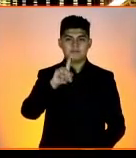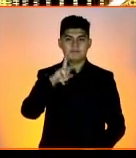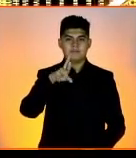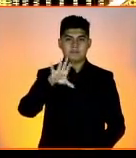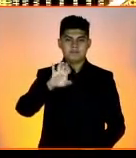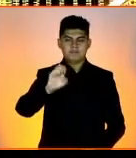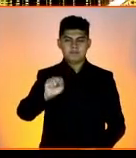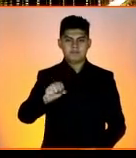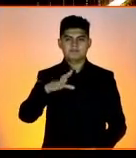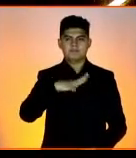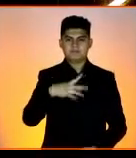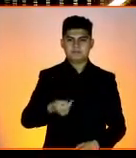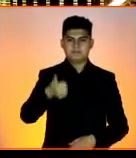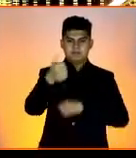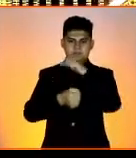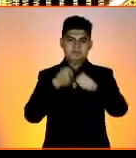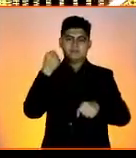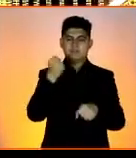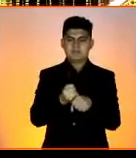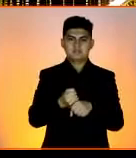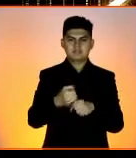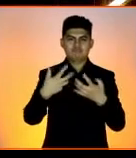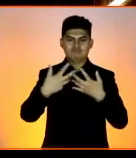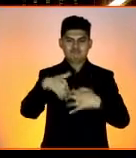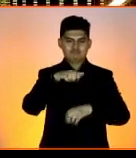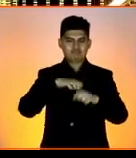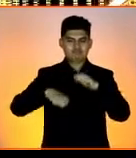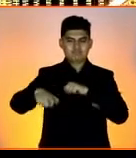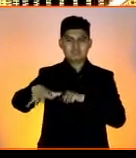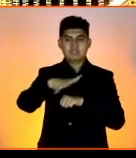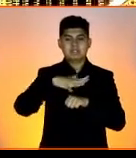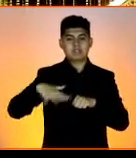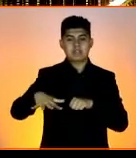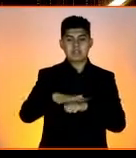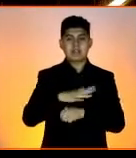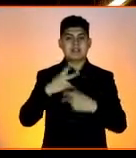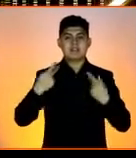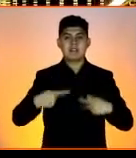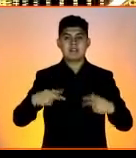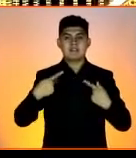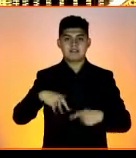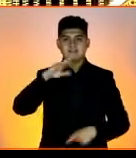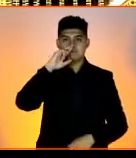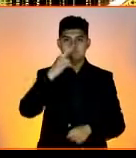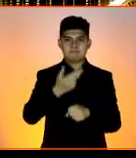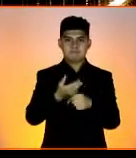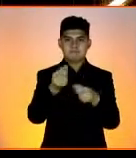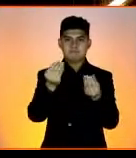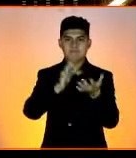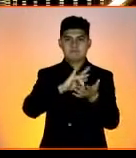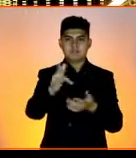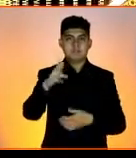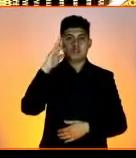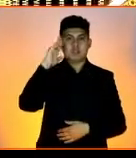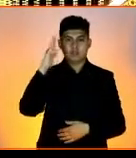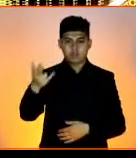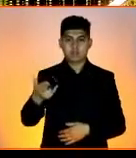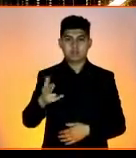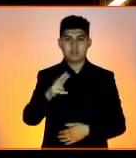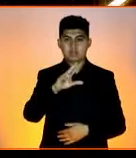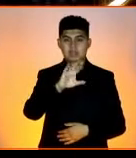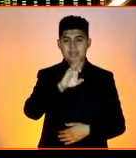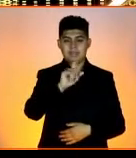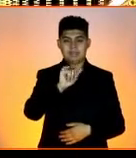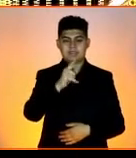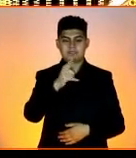Entrega, obtuvimos el primer año en el distintivo de Empresa Socialmente Responsable. Muchas gracias. Hola, mi nombre es Julie Flores